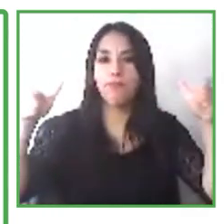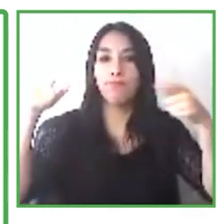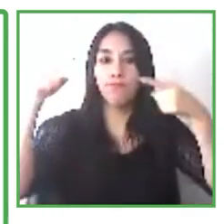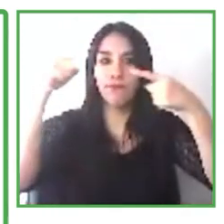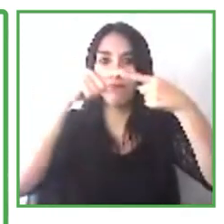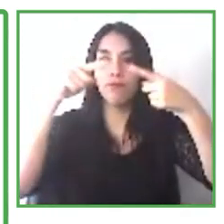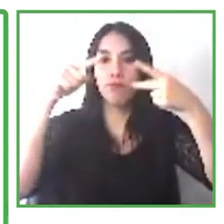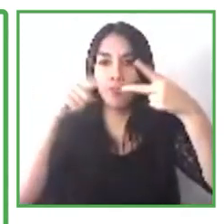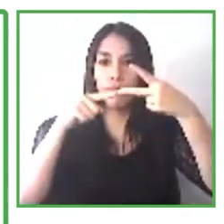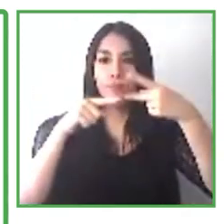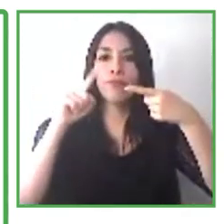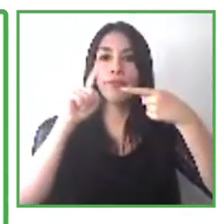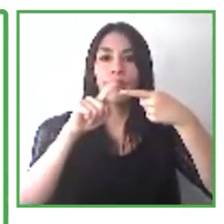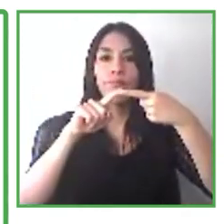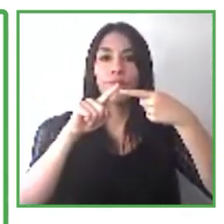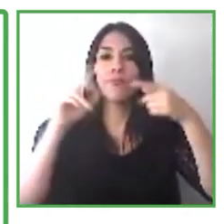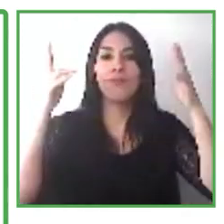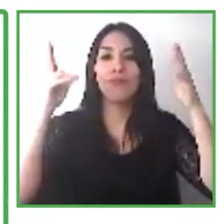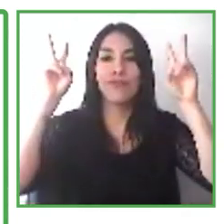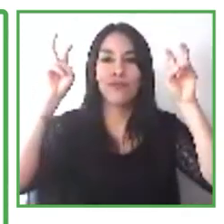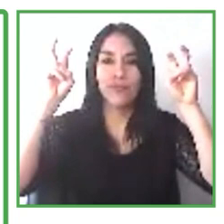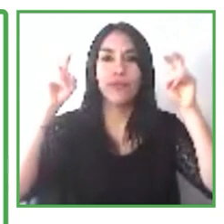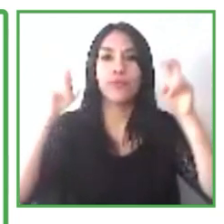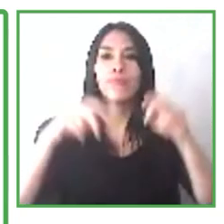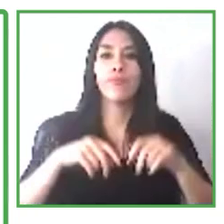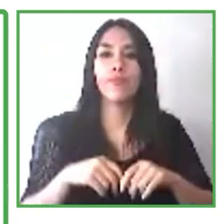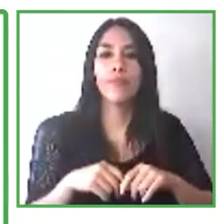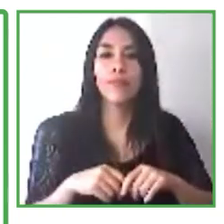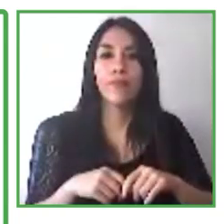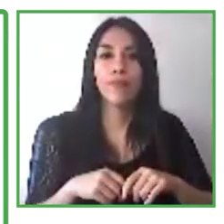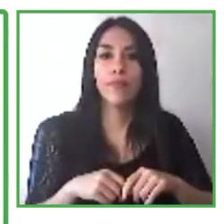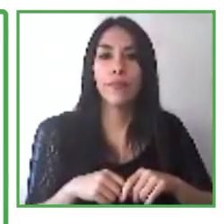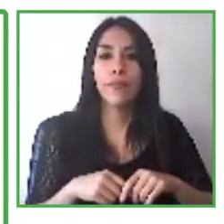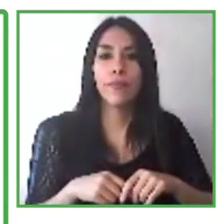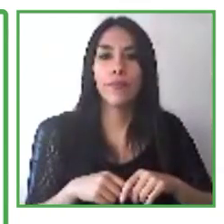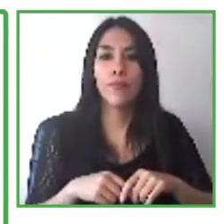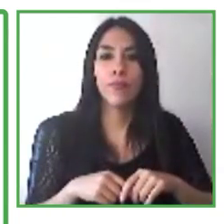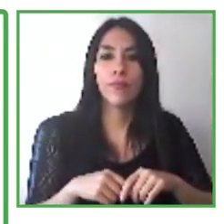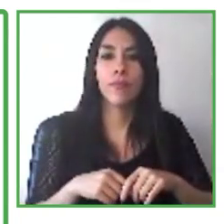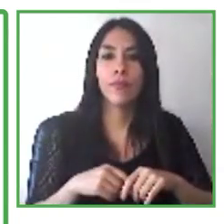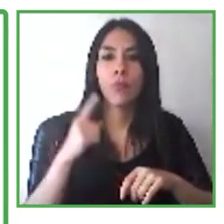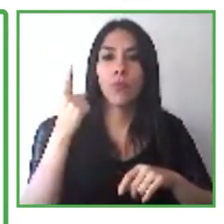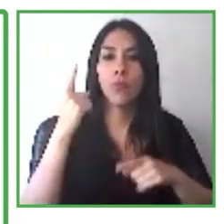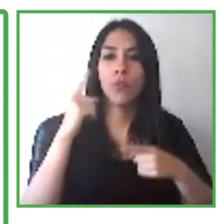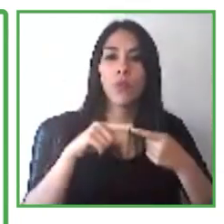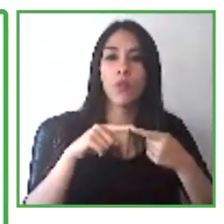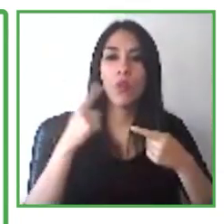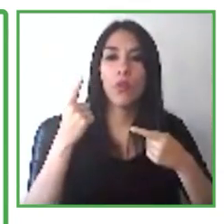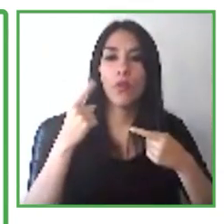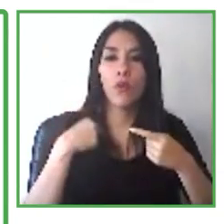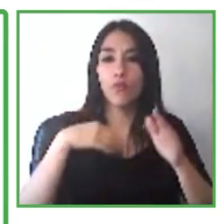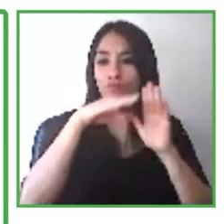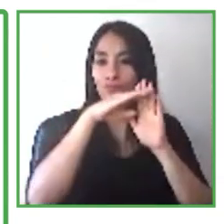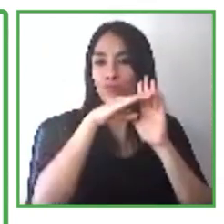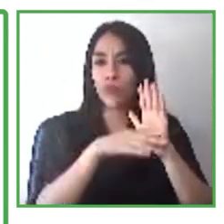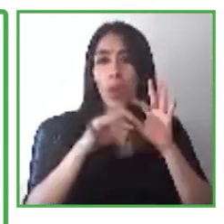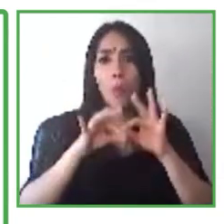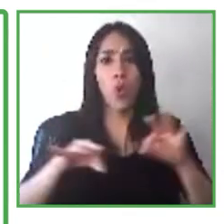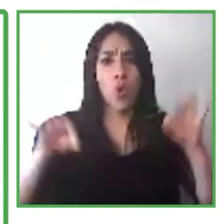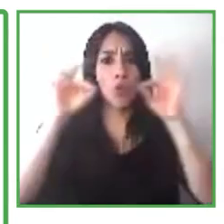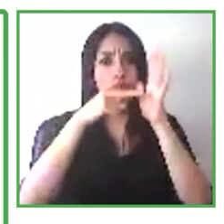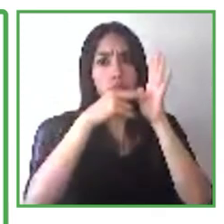Cada mes de 21, el PodDigiSpark ha sido replicado en seis países. En Brasil,